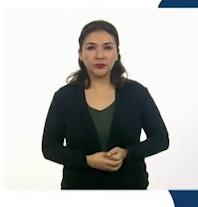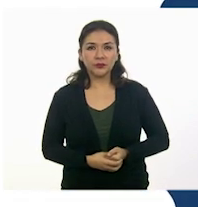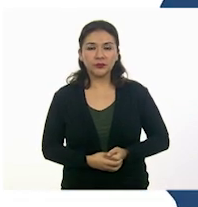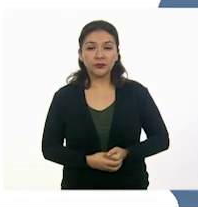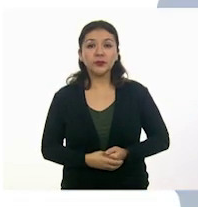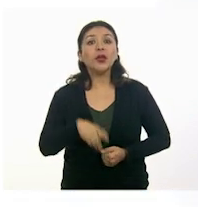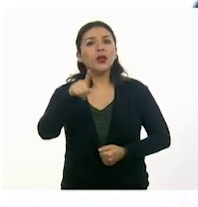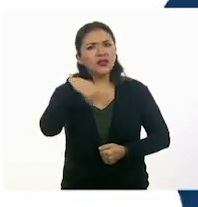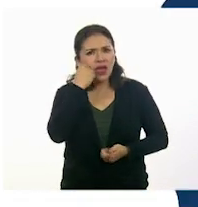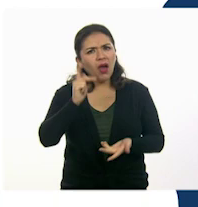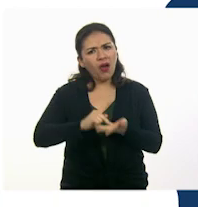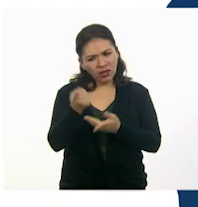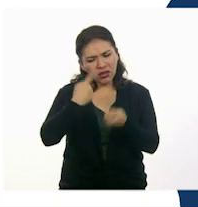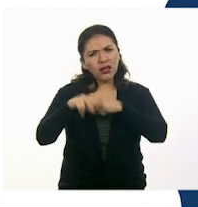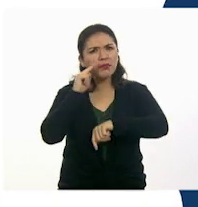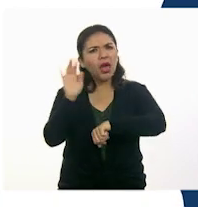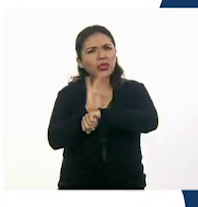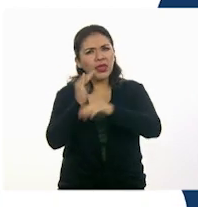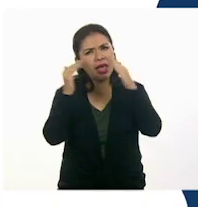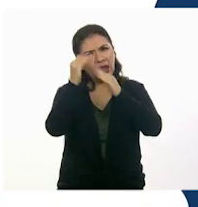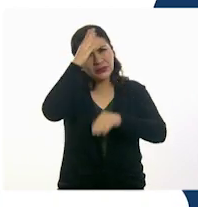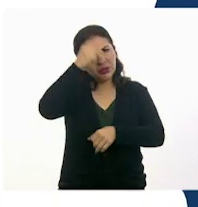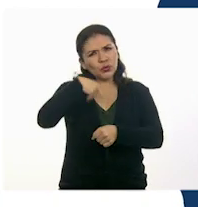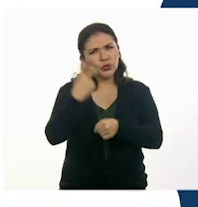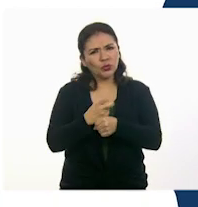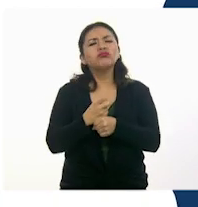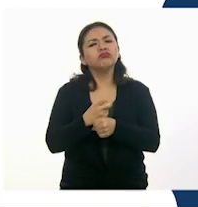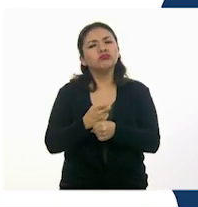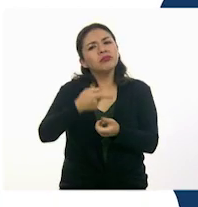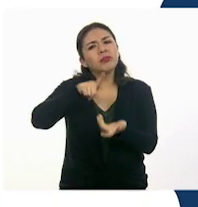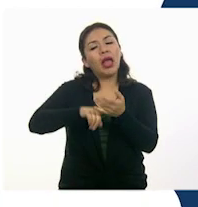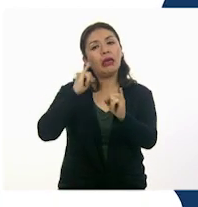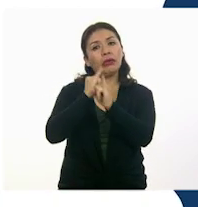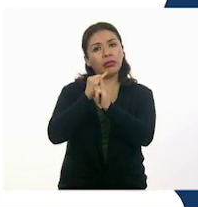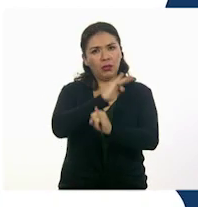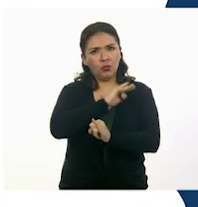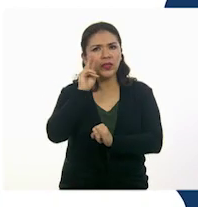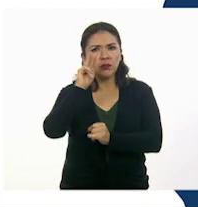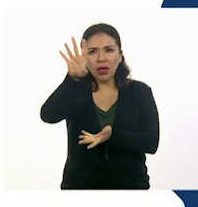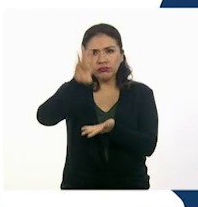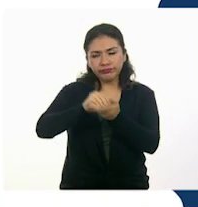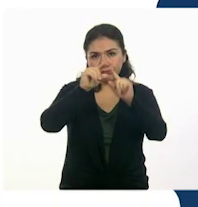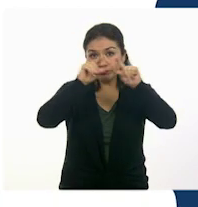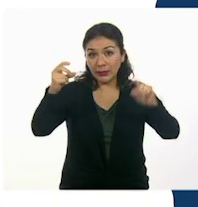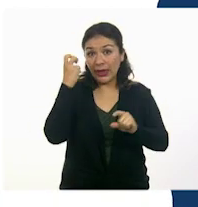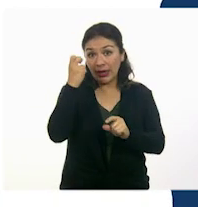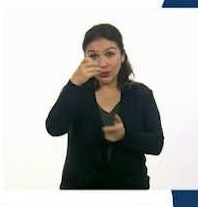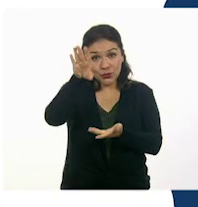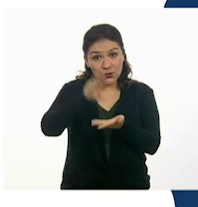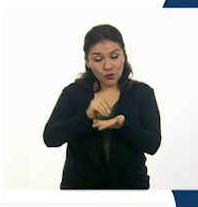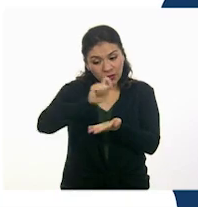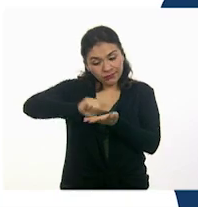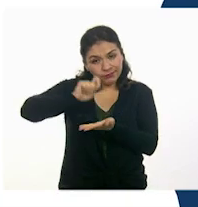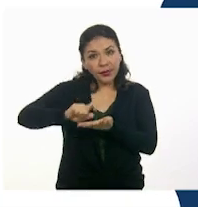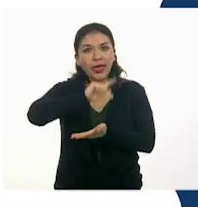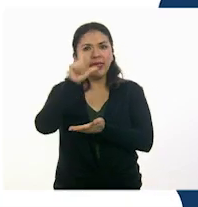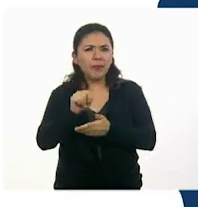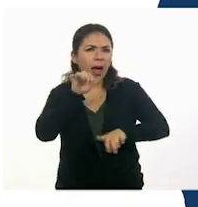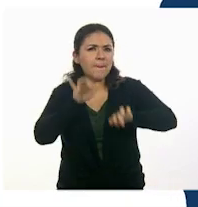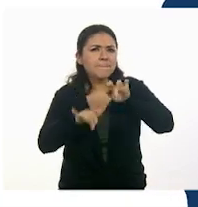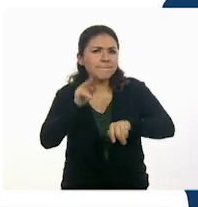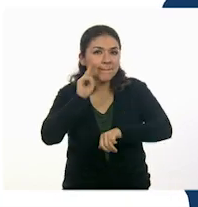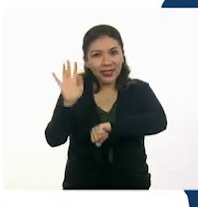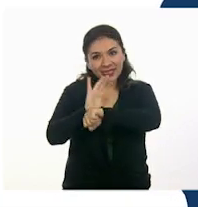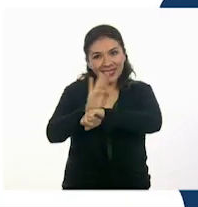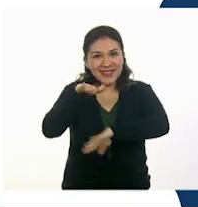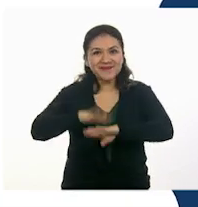Si quieres volver a ver los programas de Aprende en Casa, los puedes encontrar en la siguiente liga. Aprende en casa. Aprende.c